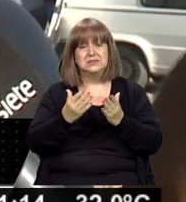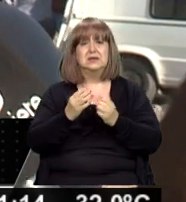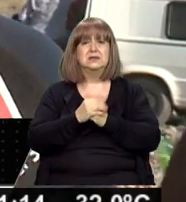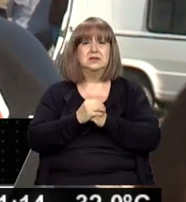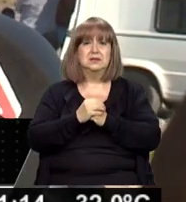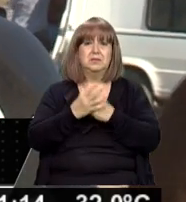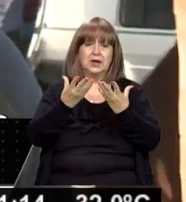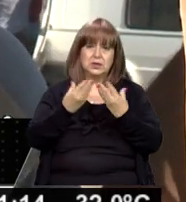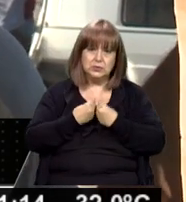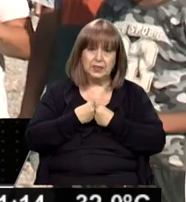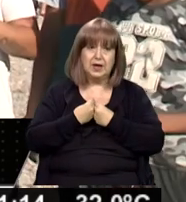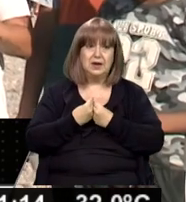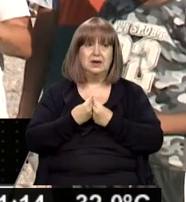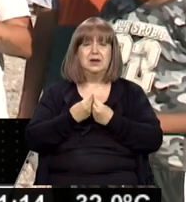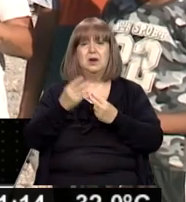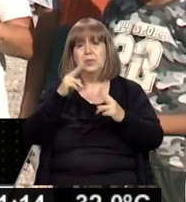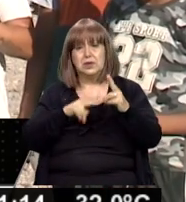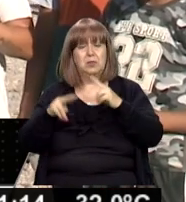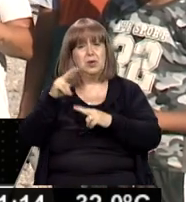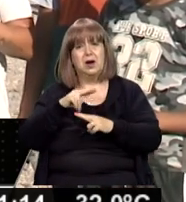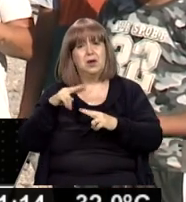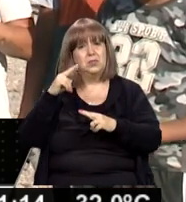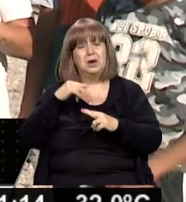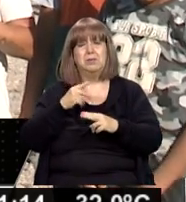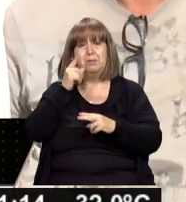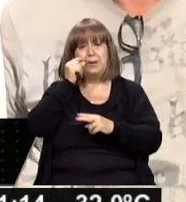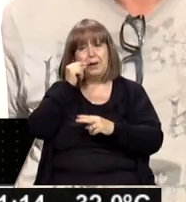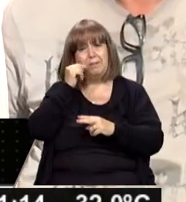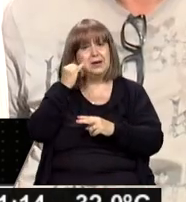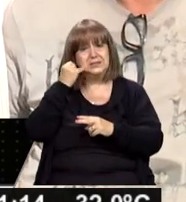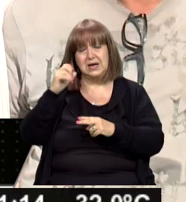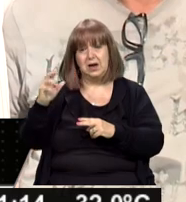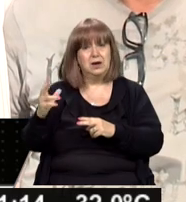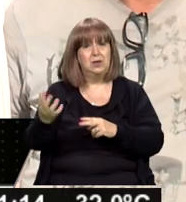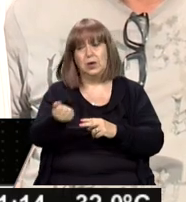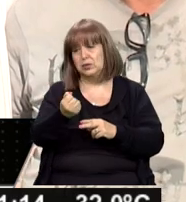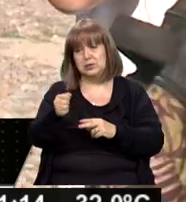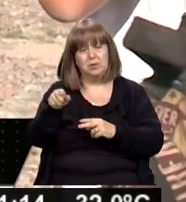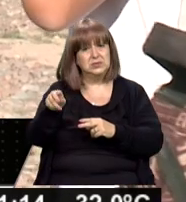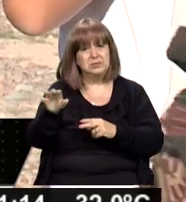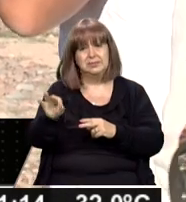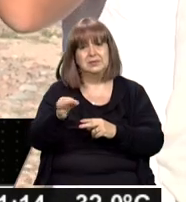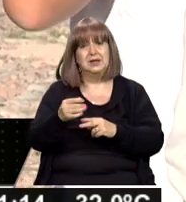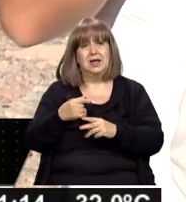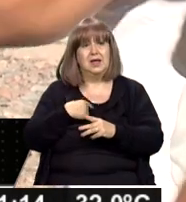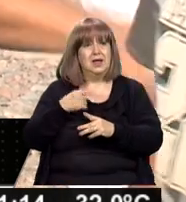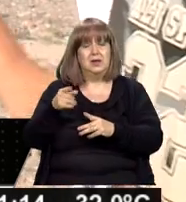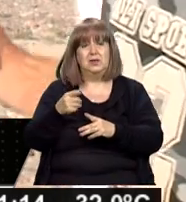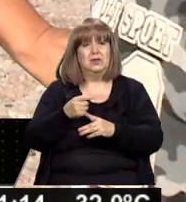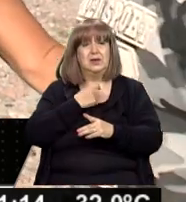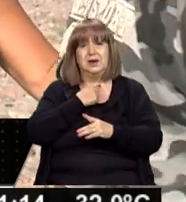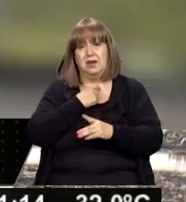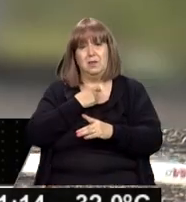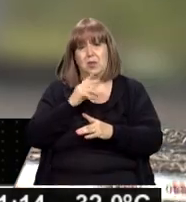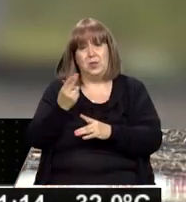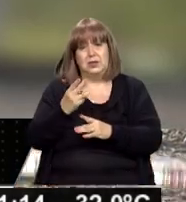entre toda esta búsqueda lo logramos encontrar a mi viejo. No era como queríamos, pero bueno, acá no se termina, no se va